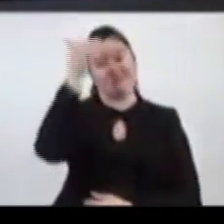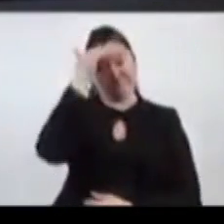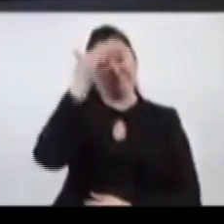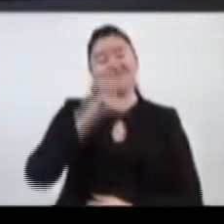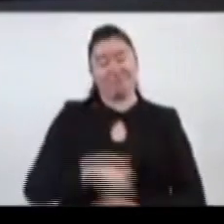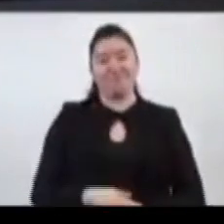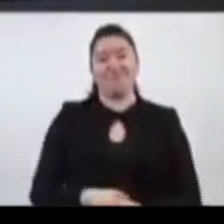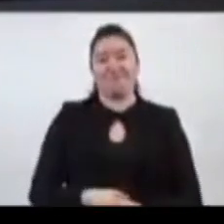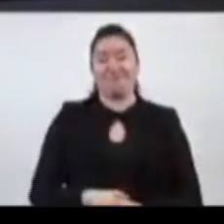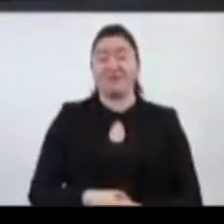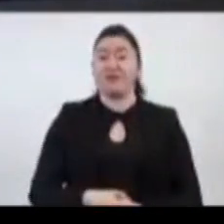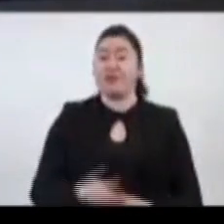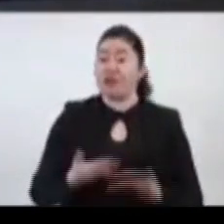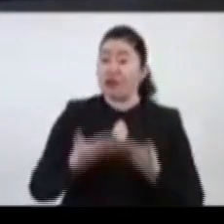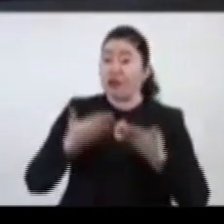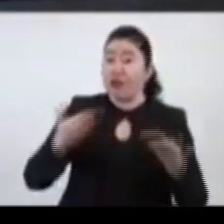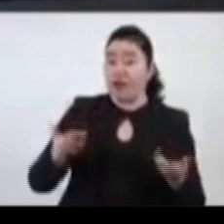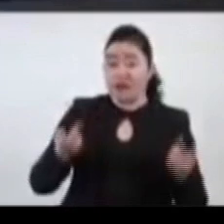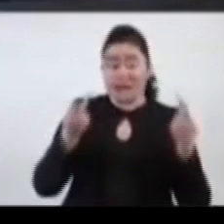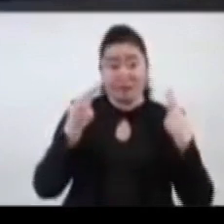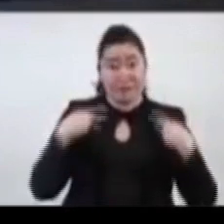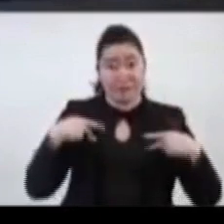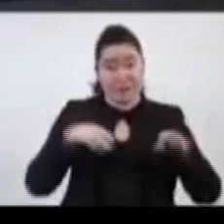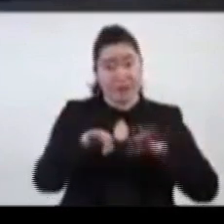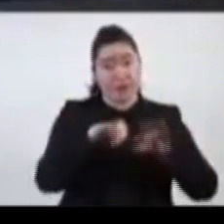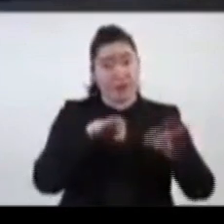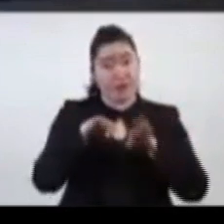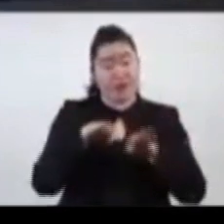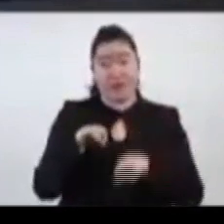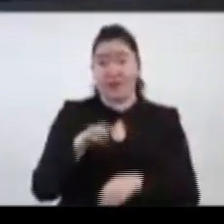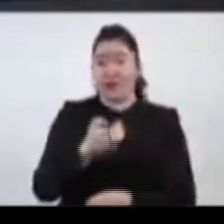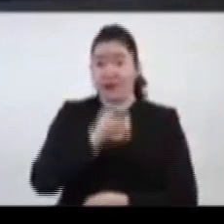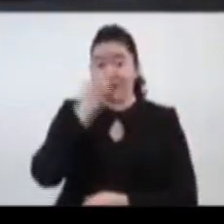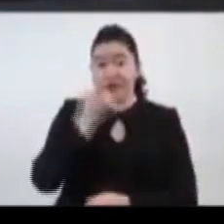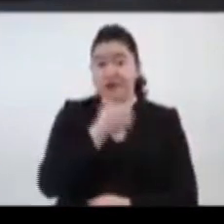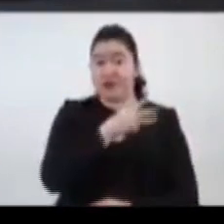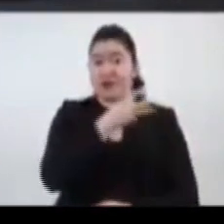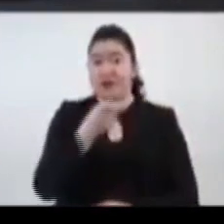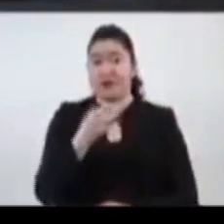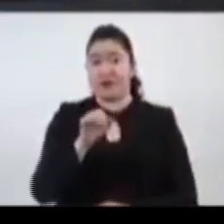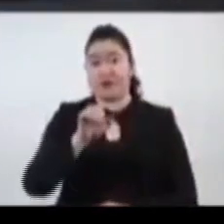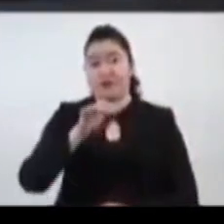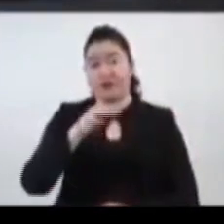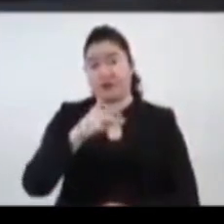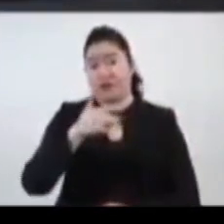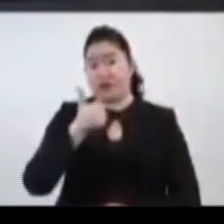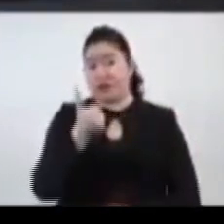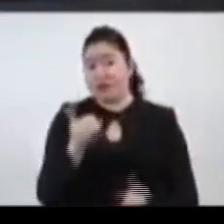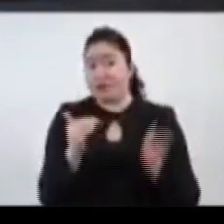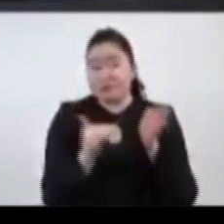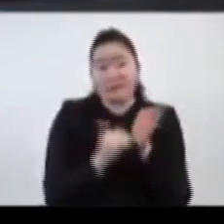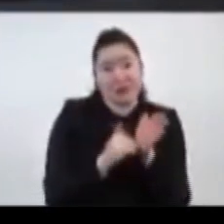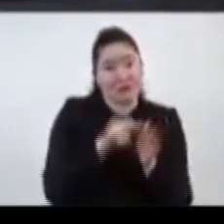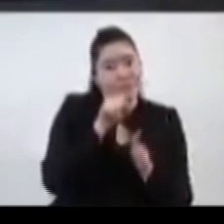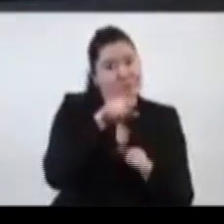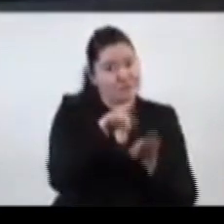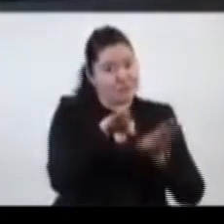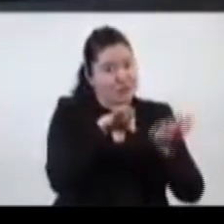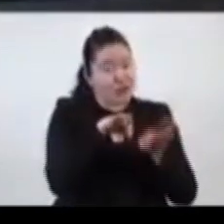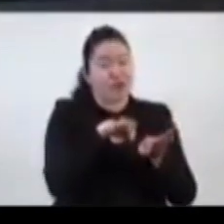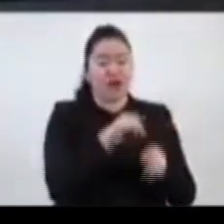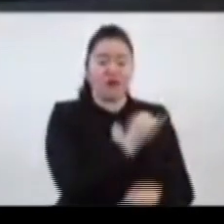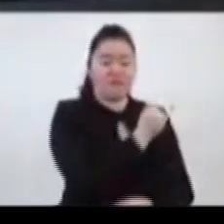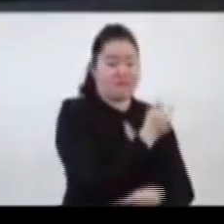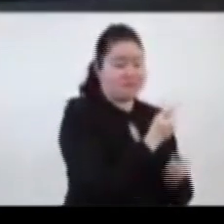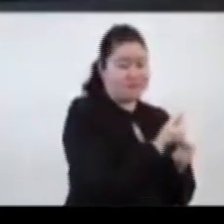reconocimiento. Y ahora, a los más de 356 mil personas que laboran en escuelas públicas y privadas,